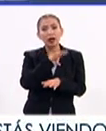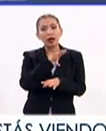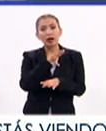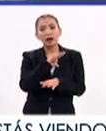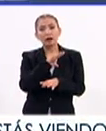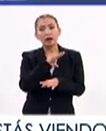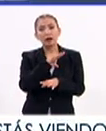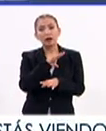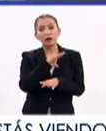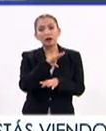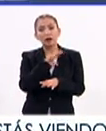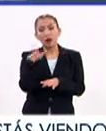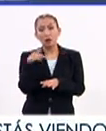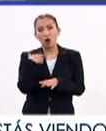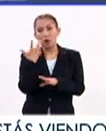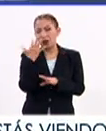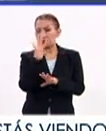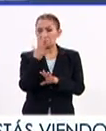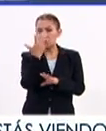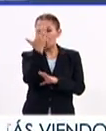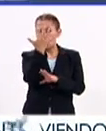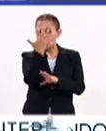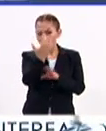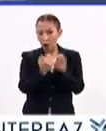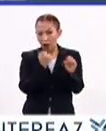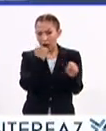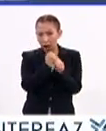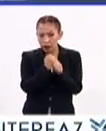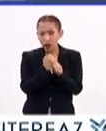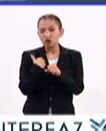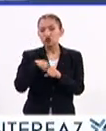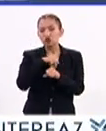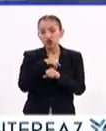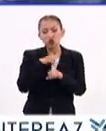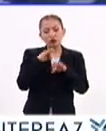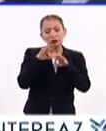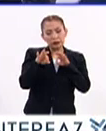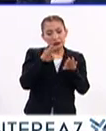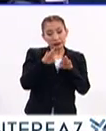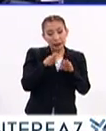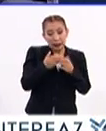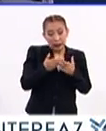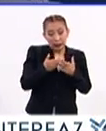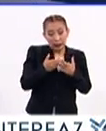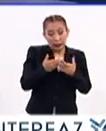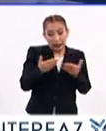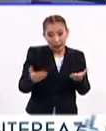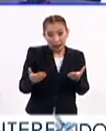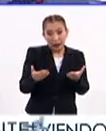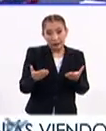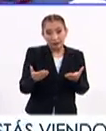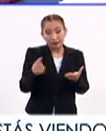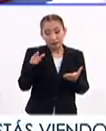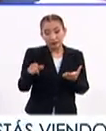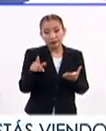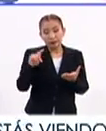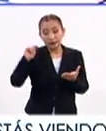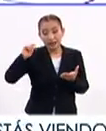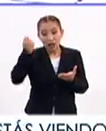un lustro aproximadamente, trabajamos ahora con las